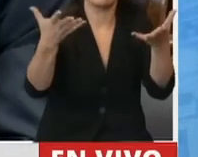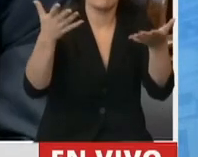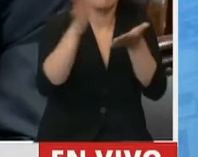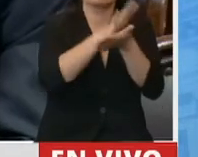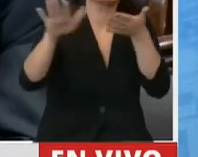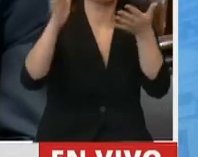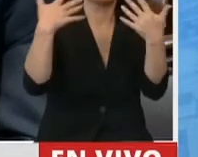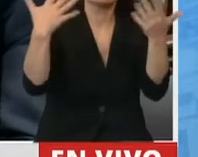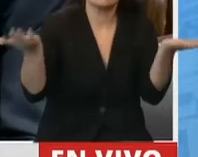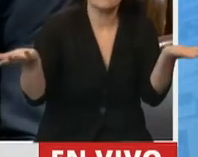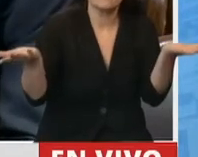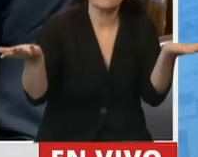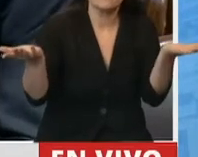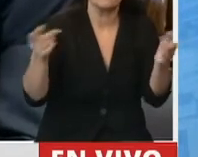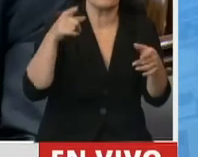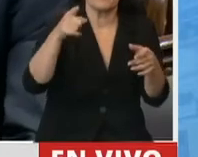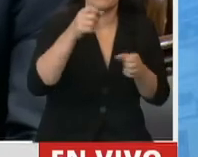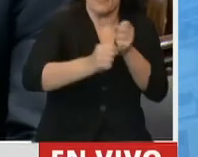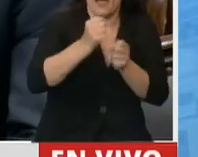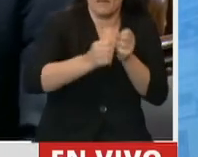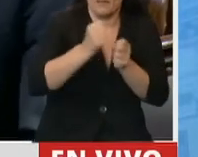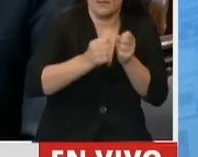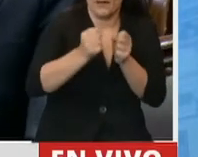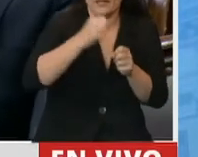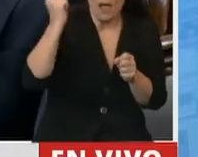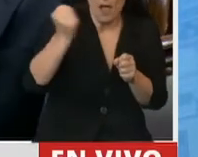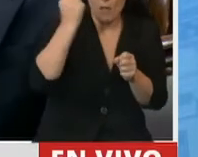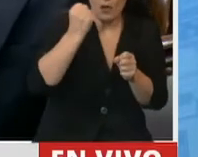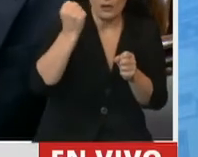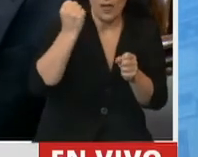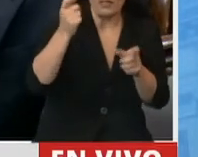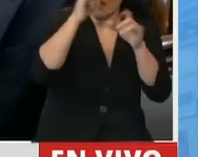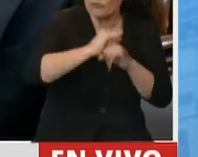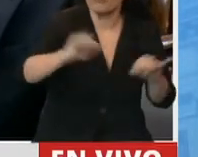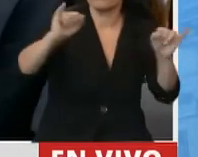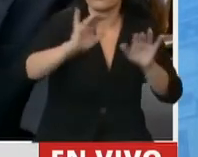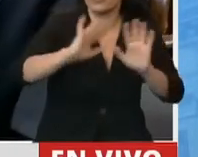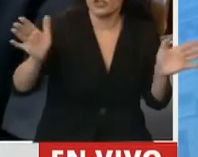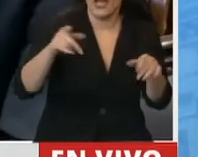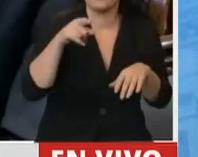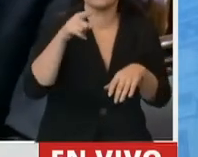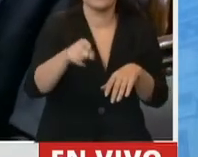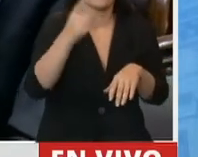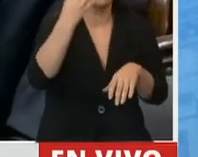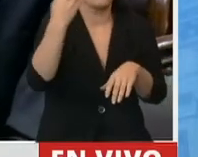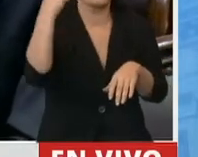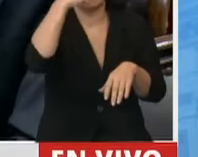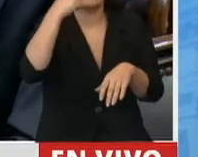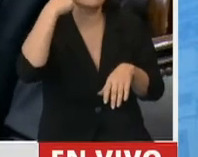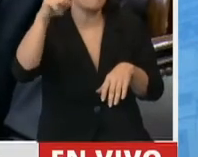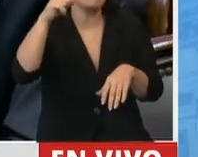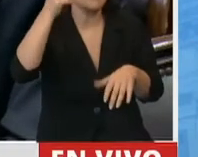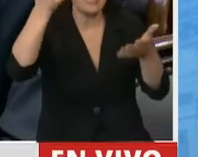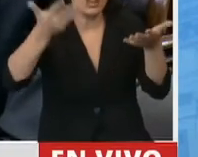ejemplo, una empresa importante informó que logró reducir en más de 47.000